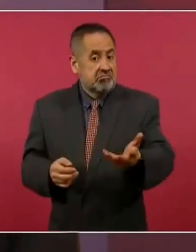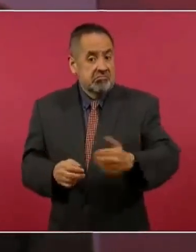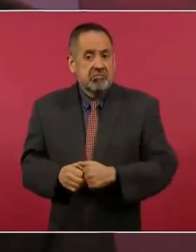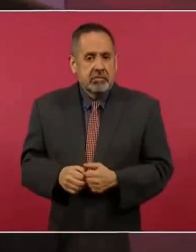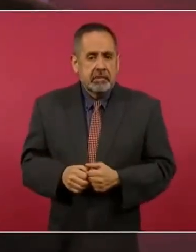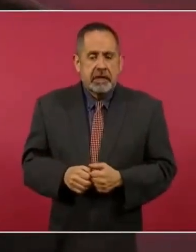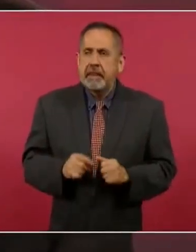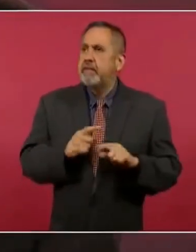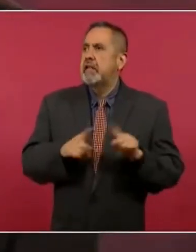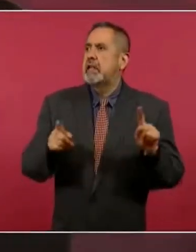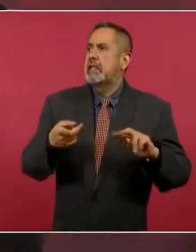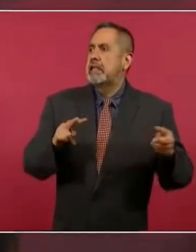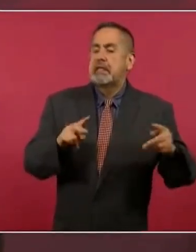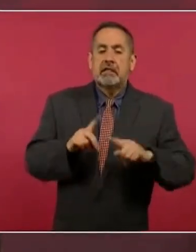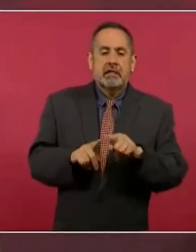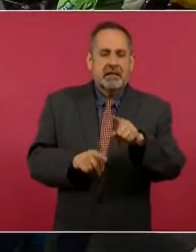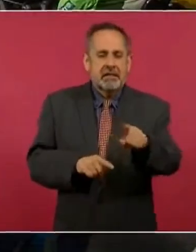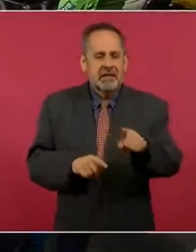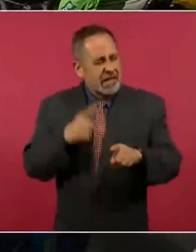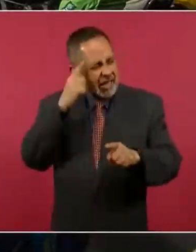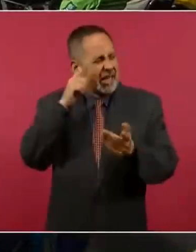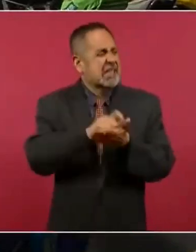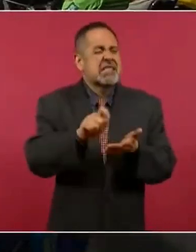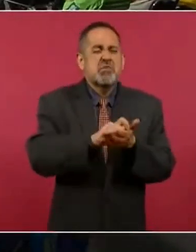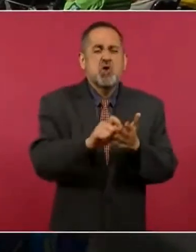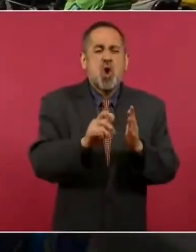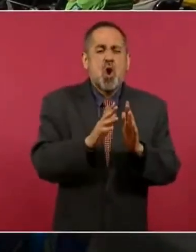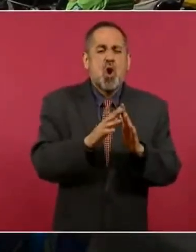el que escribió Santa